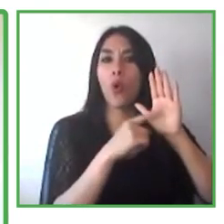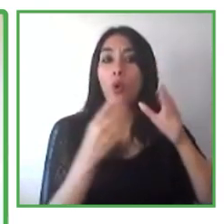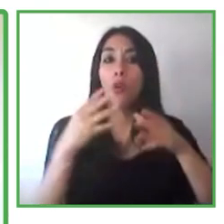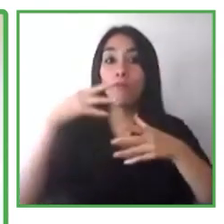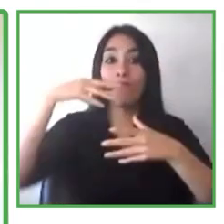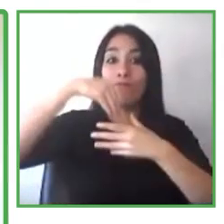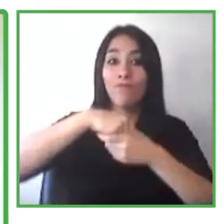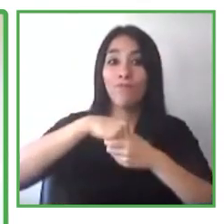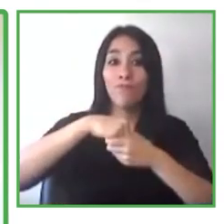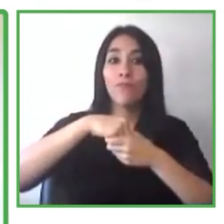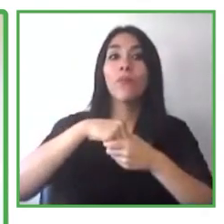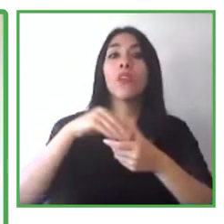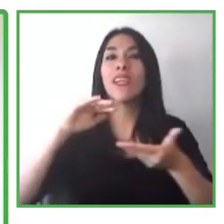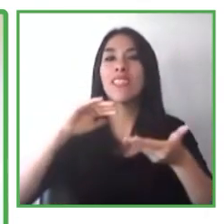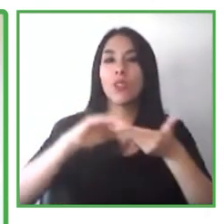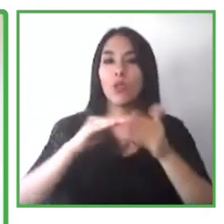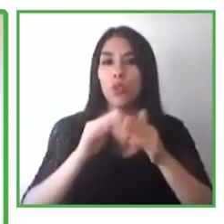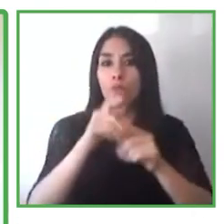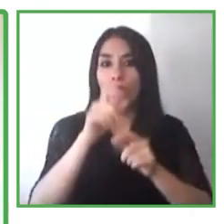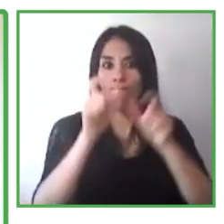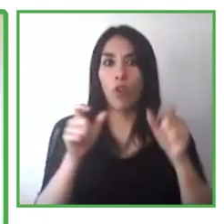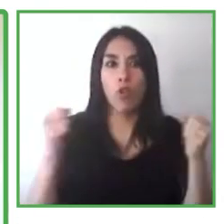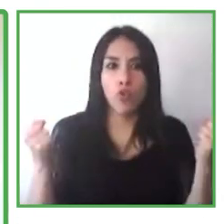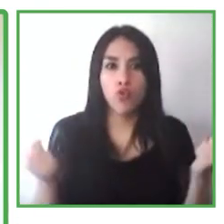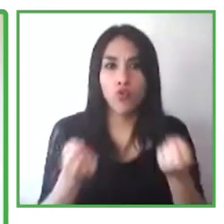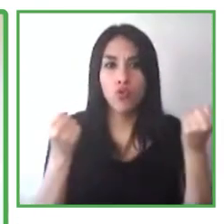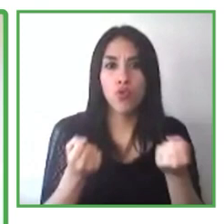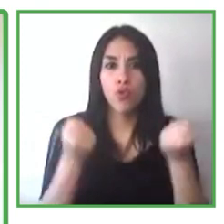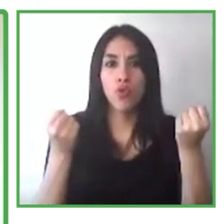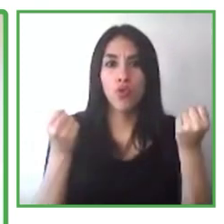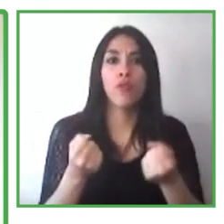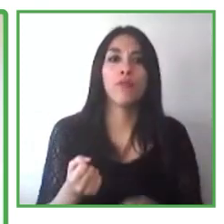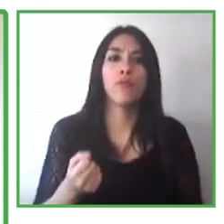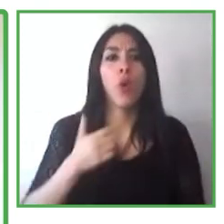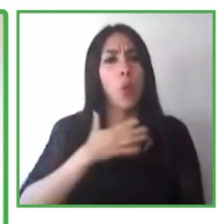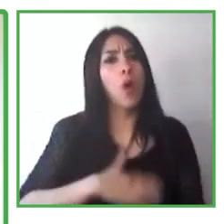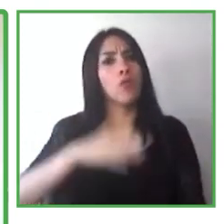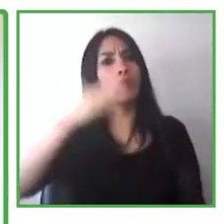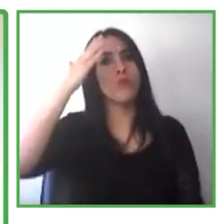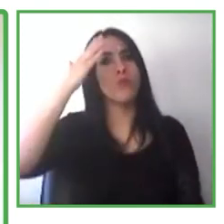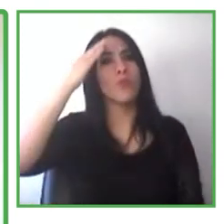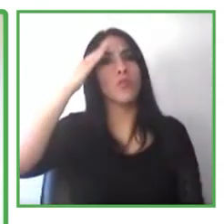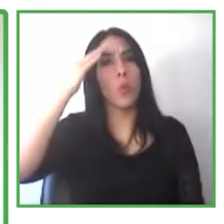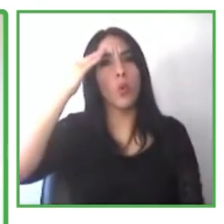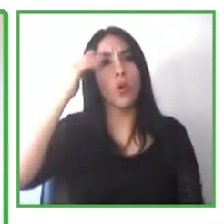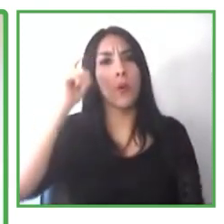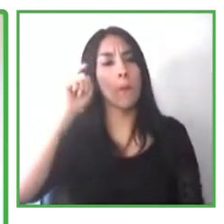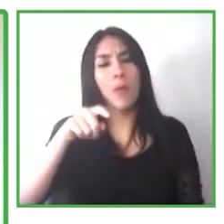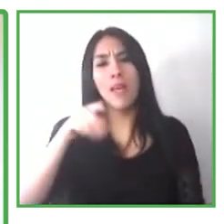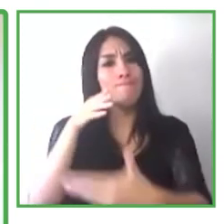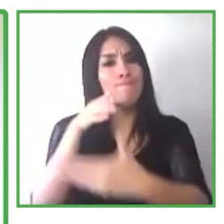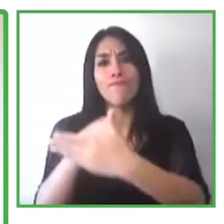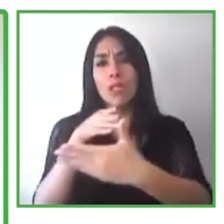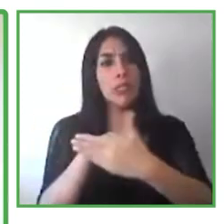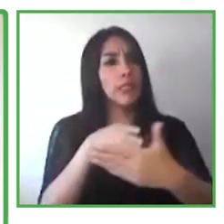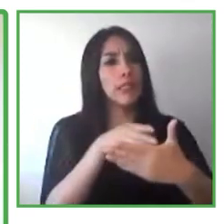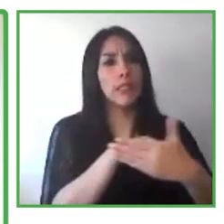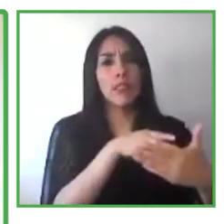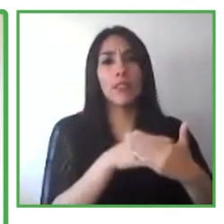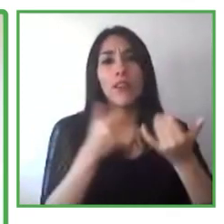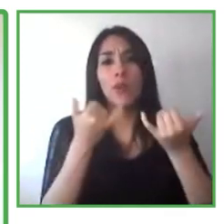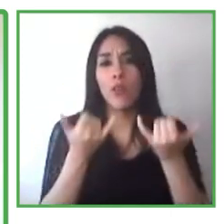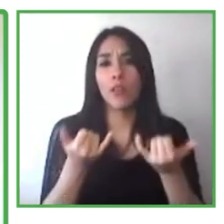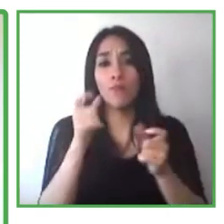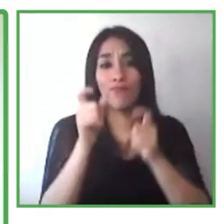discapacidades son vastas, son amplias y esta división de discapacidad que se está ampliando, sabemos que el